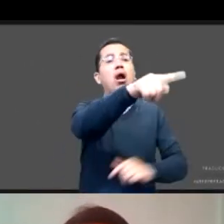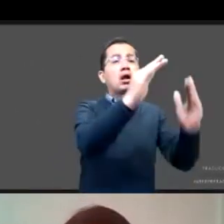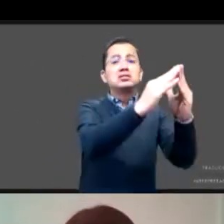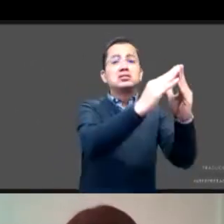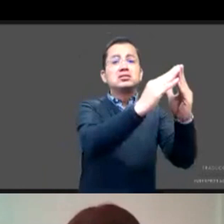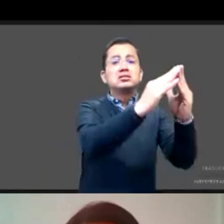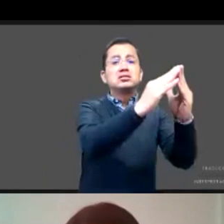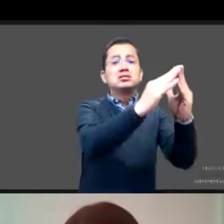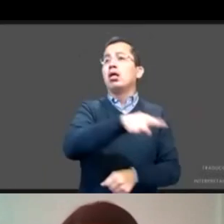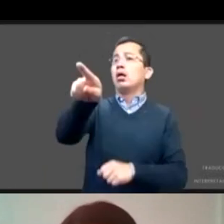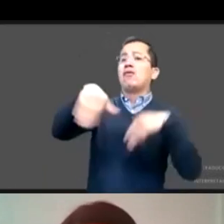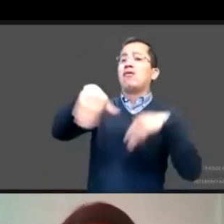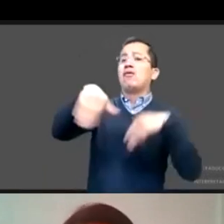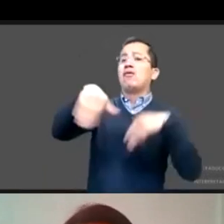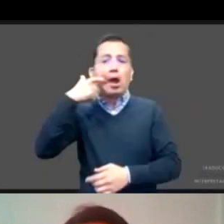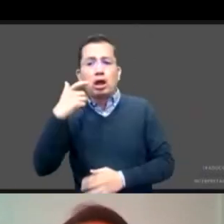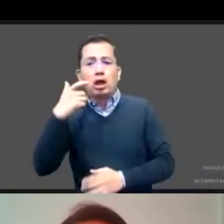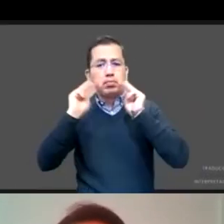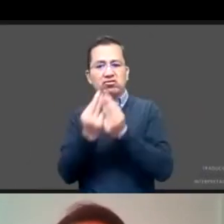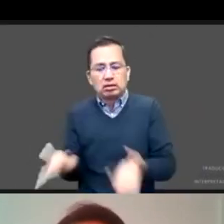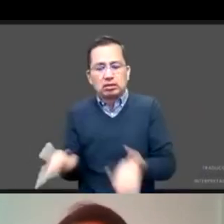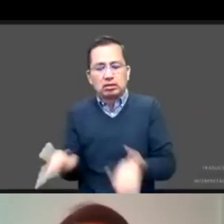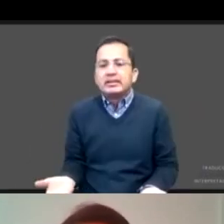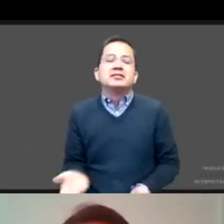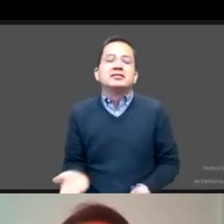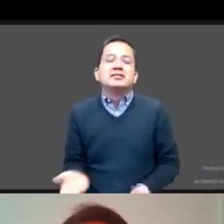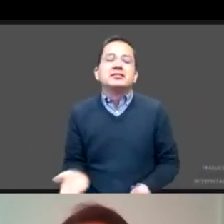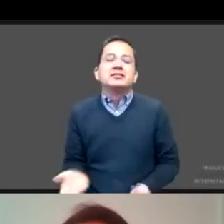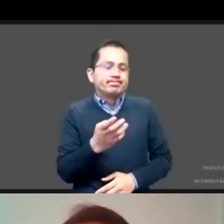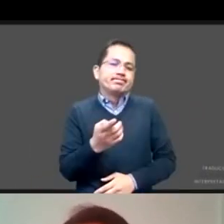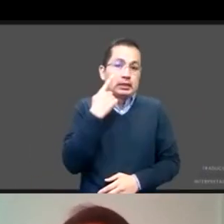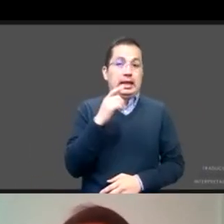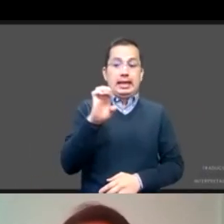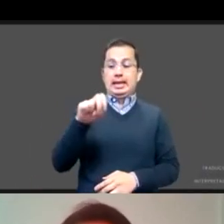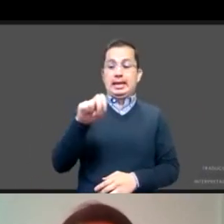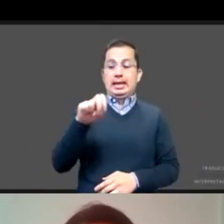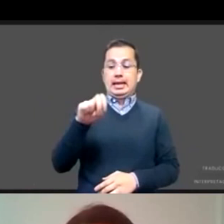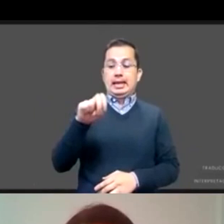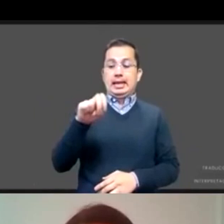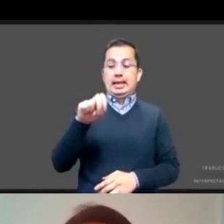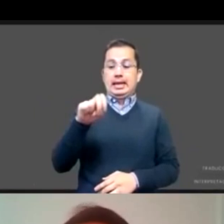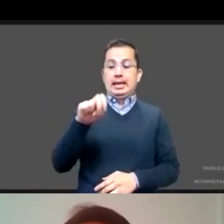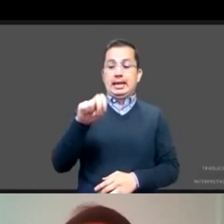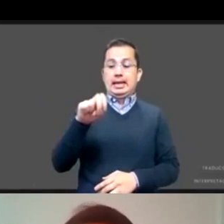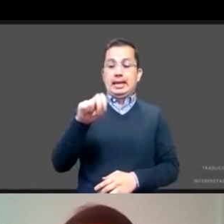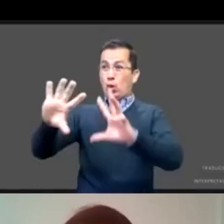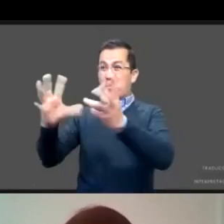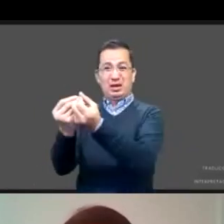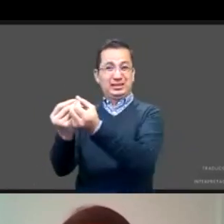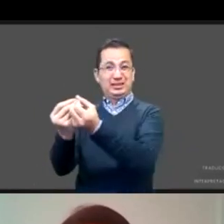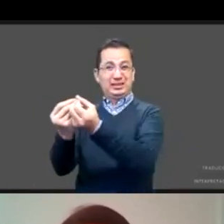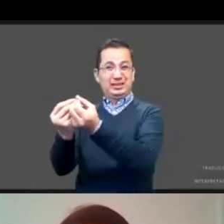entender justo, y regreso a la primera pregunta, la integralidad que tiene la ENAPEA. La ENAPEA justo hace que no sea un solo actor, que no sean solo